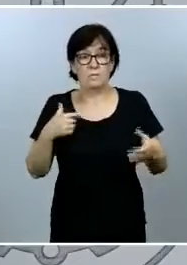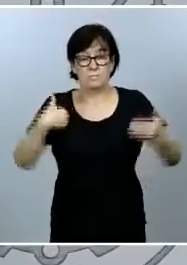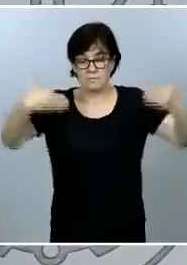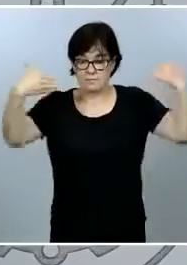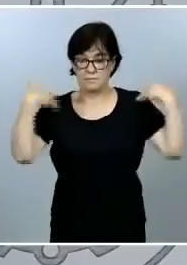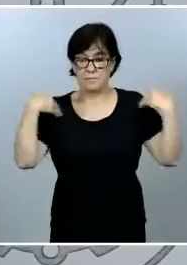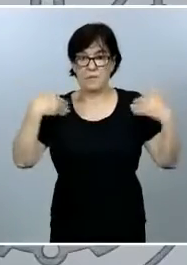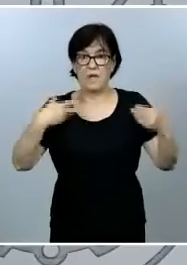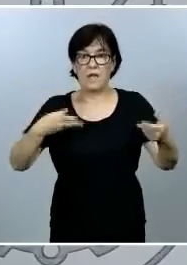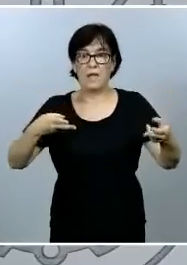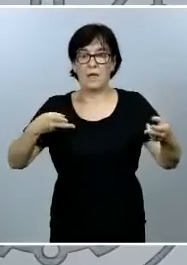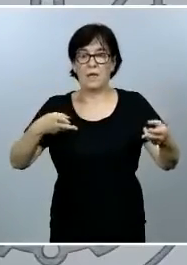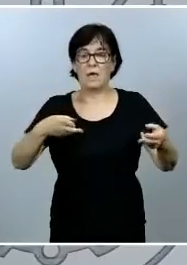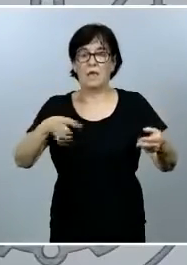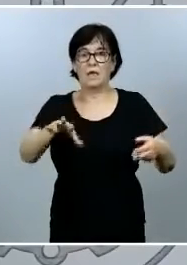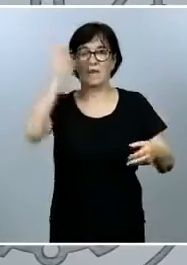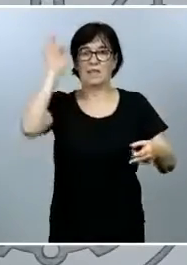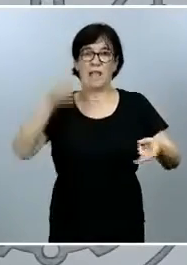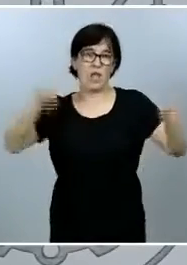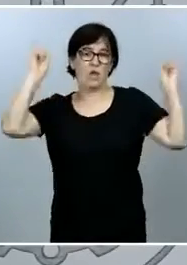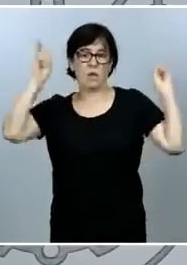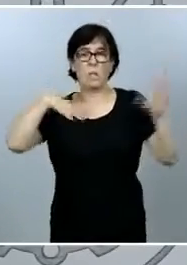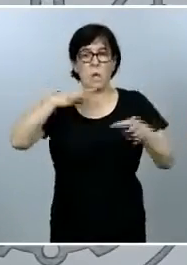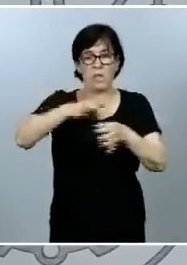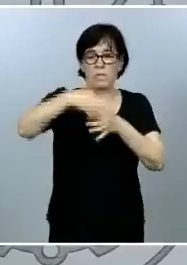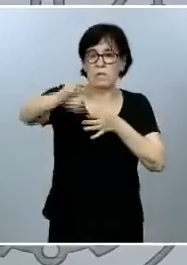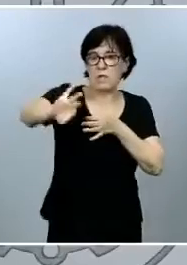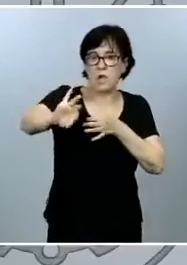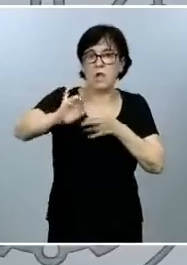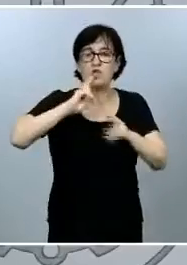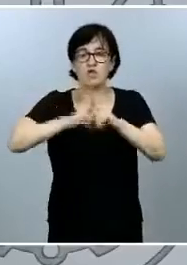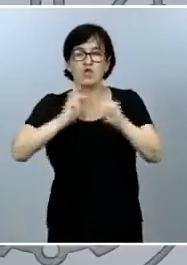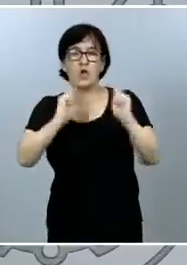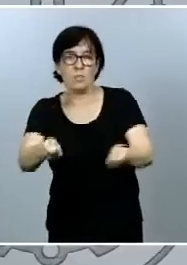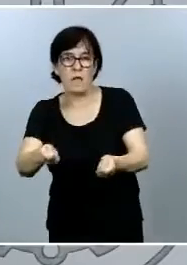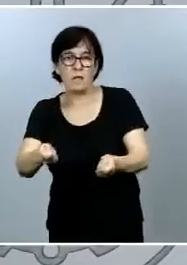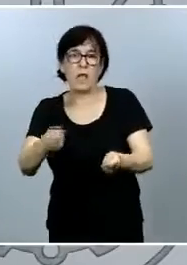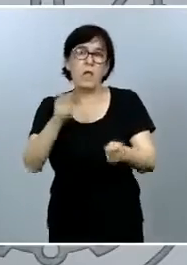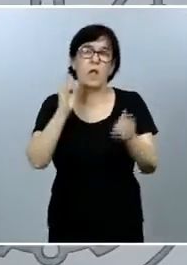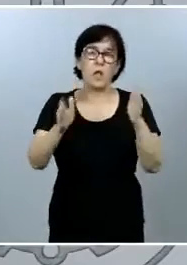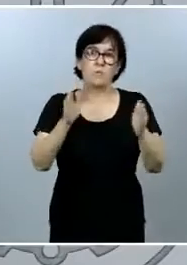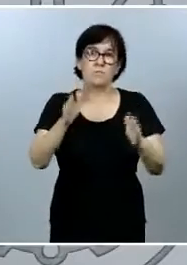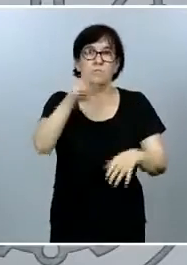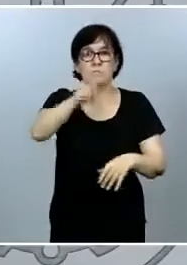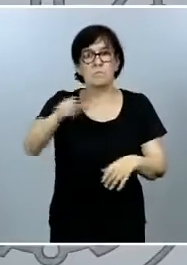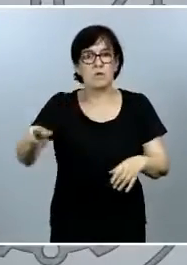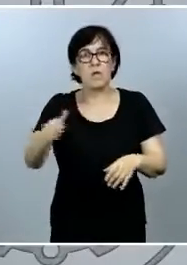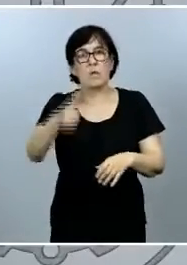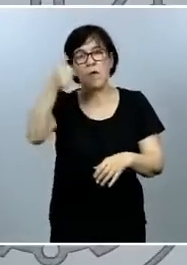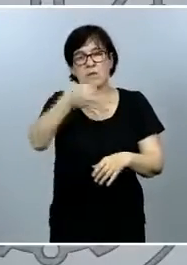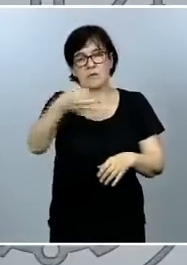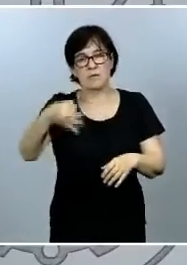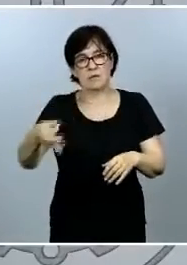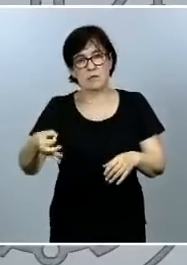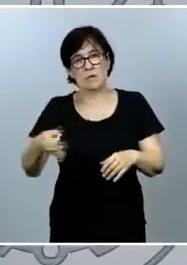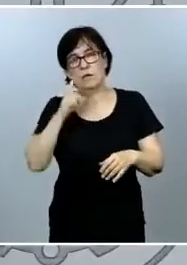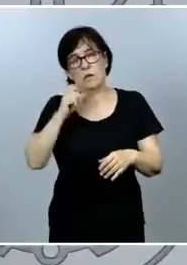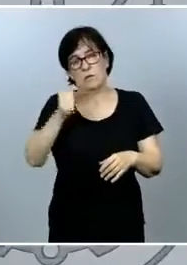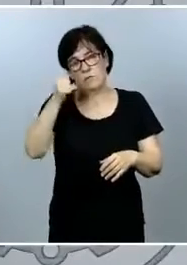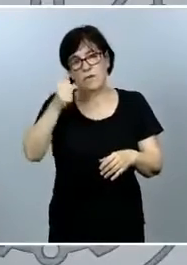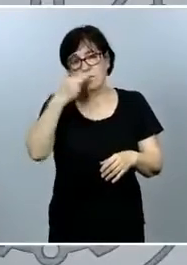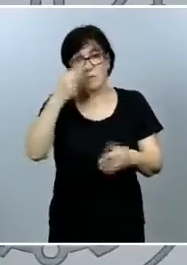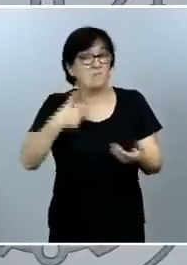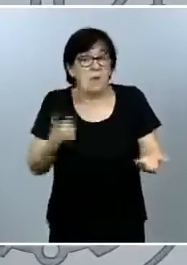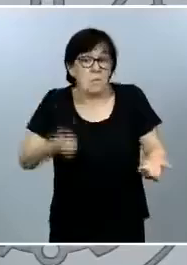designación de poder cesarlo y nombrarlo en los momentos con las personas que nos parecen adecuadas en los momentos oportunos pero poco más